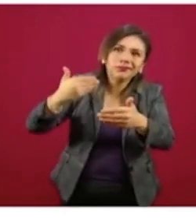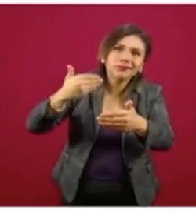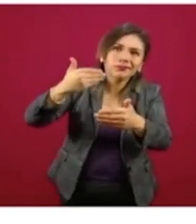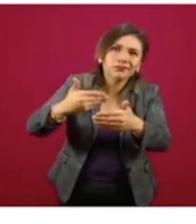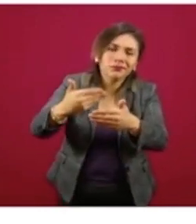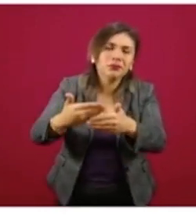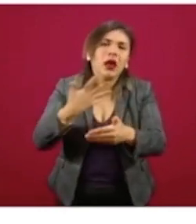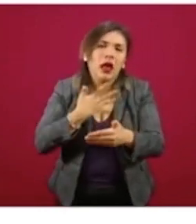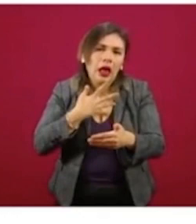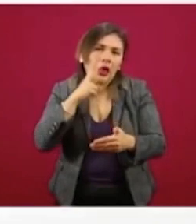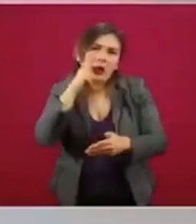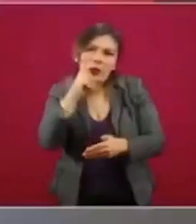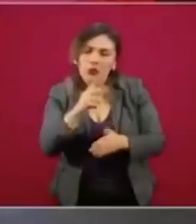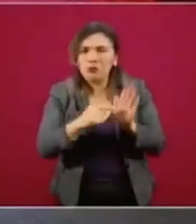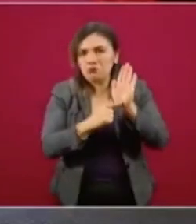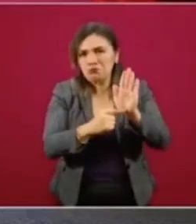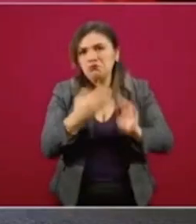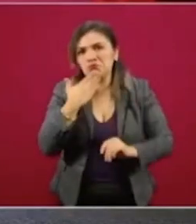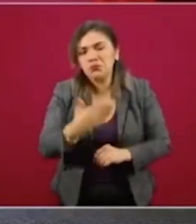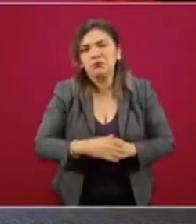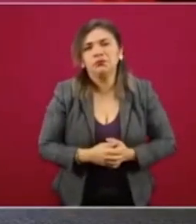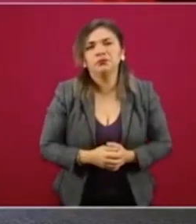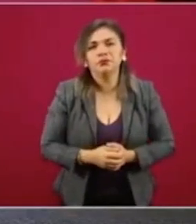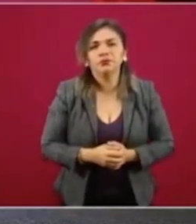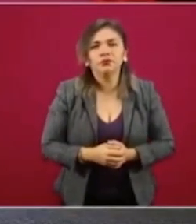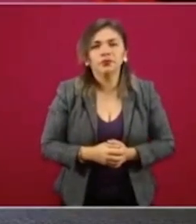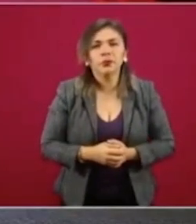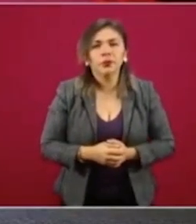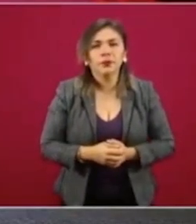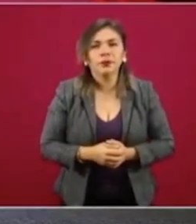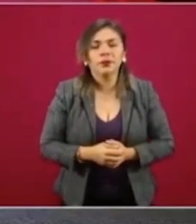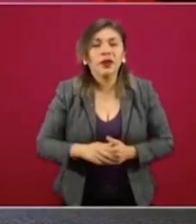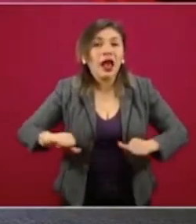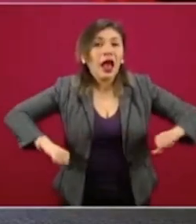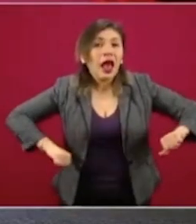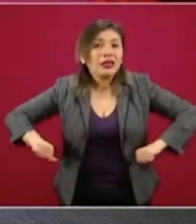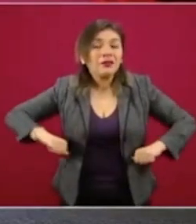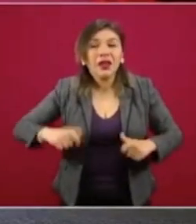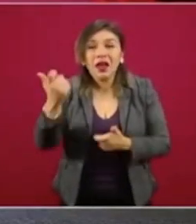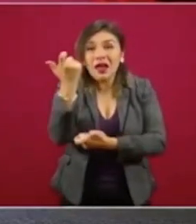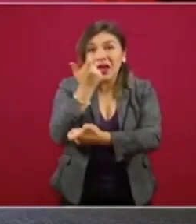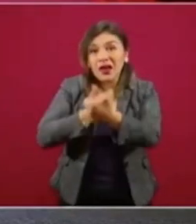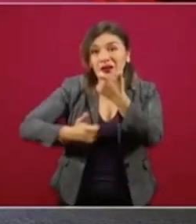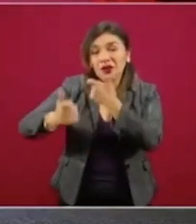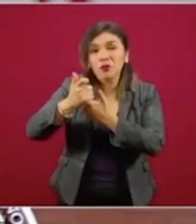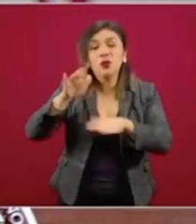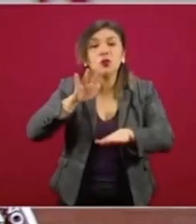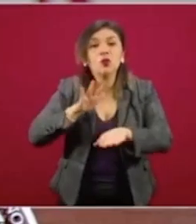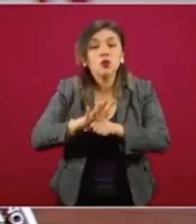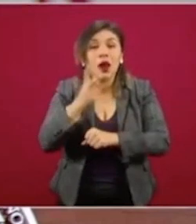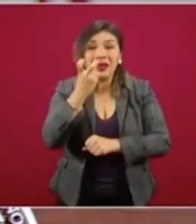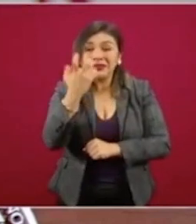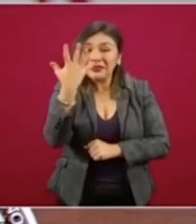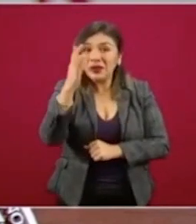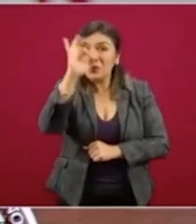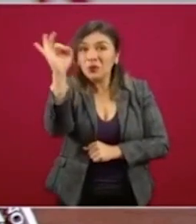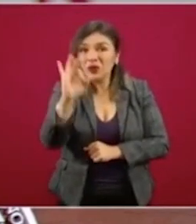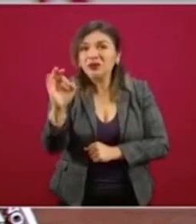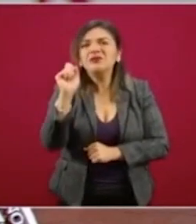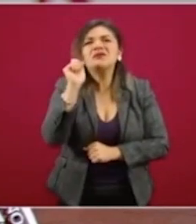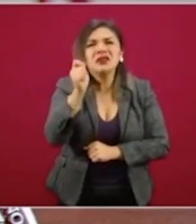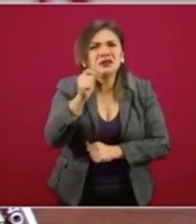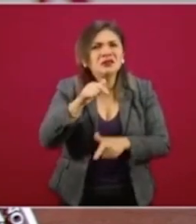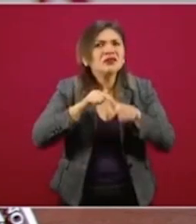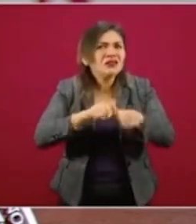presentando este informe. Respecto a las actividades económicas en donde se concentra este 5 por ciento que